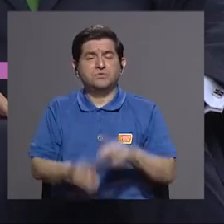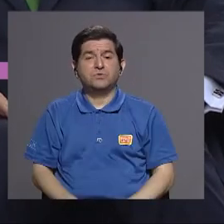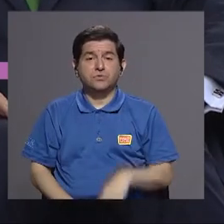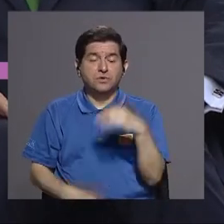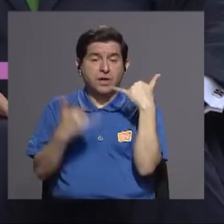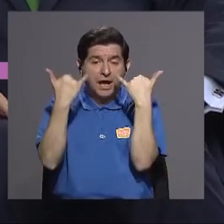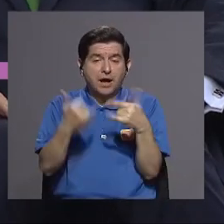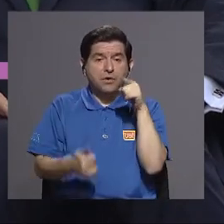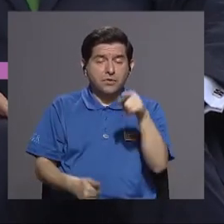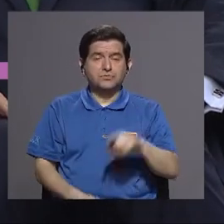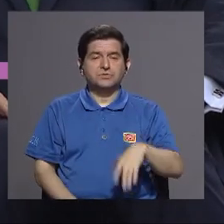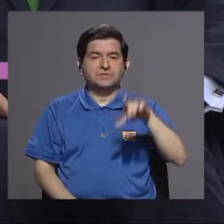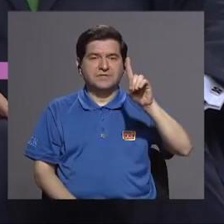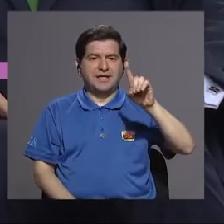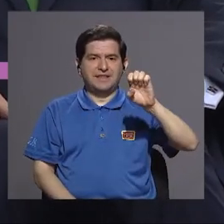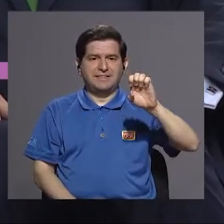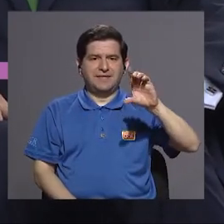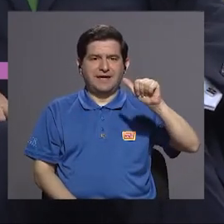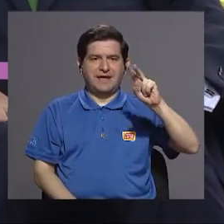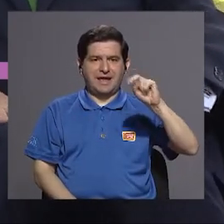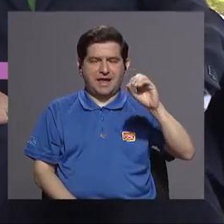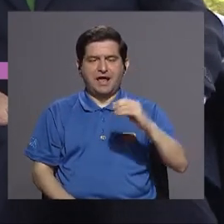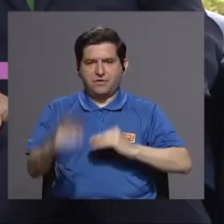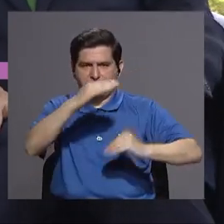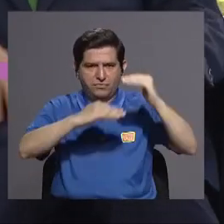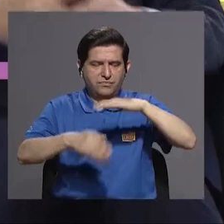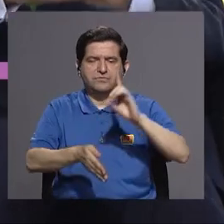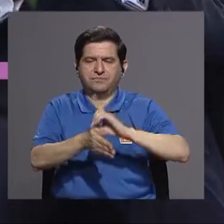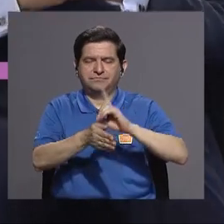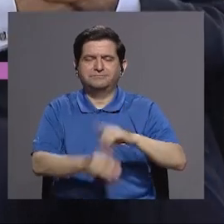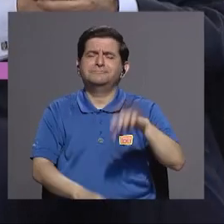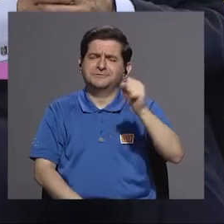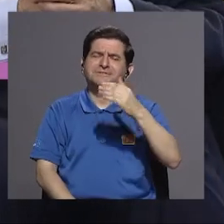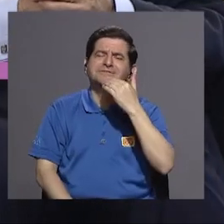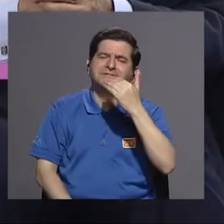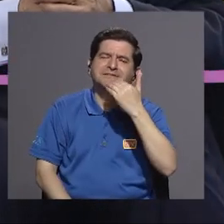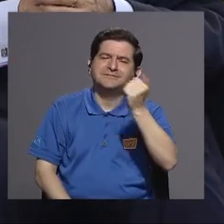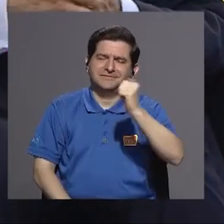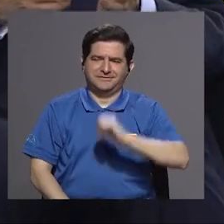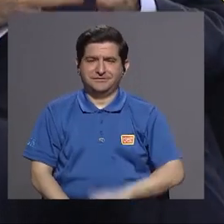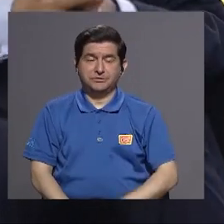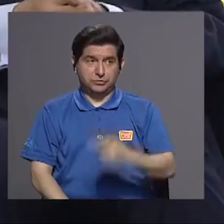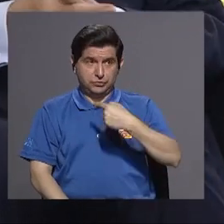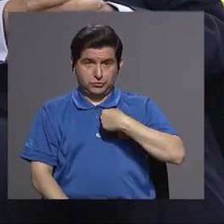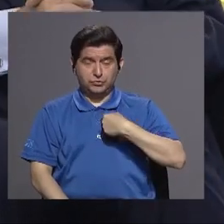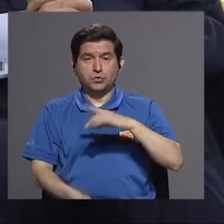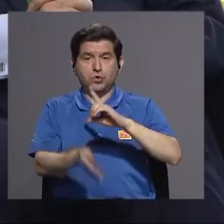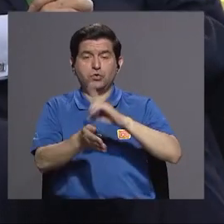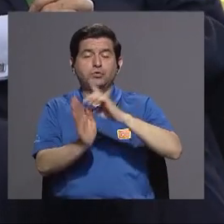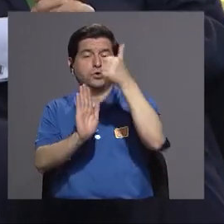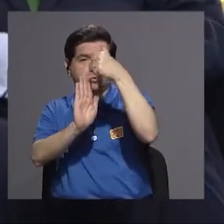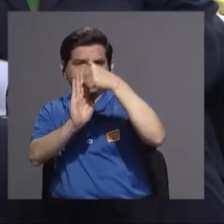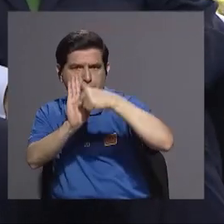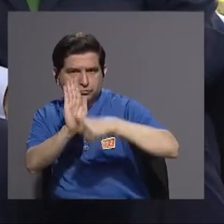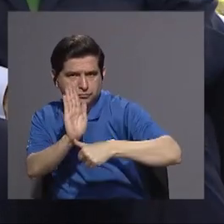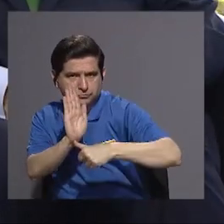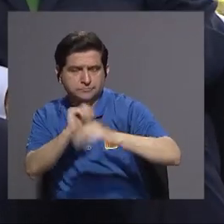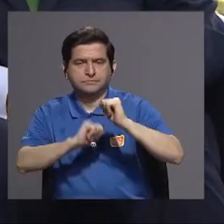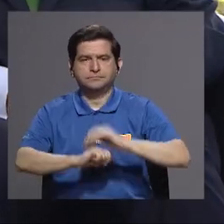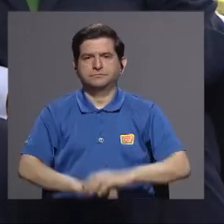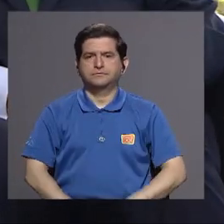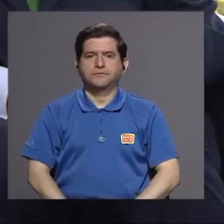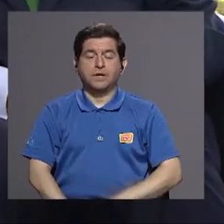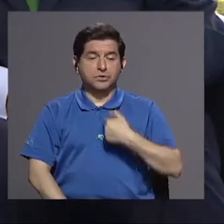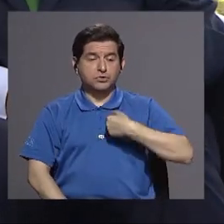ahora a ser el decano de la facultad de medicina sí muchas gracias bueno yo soy un médico cirujano que